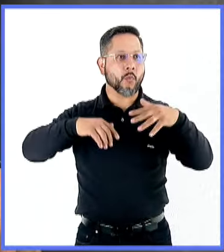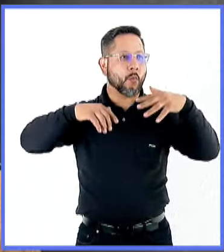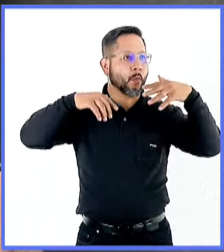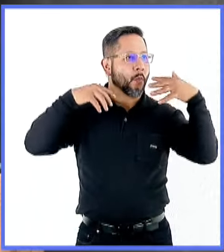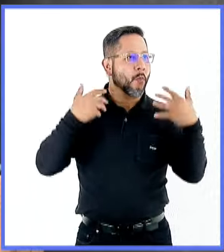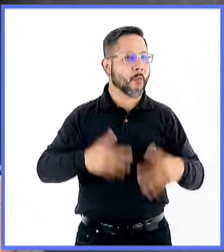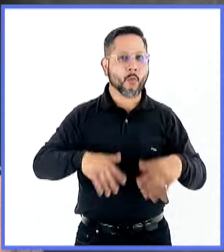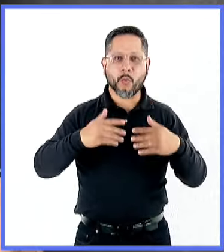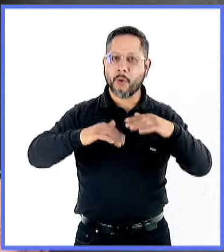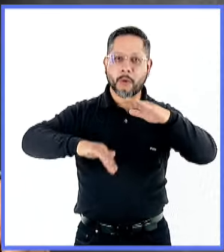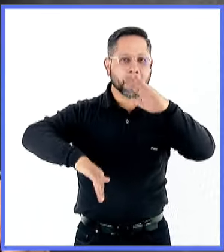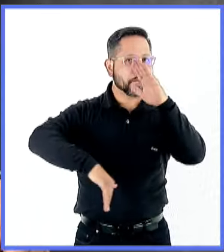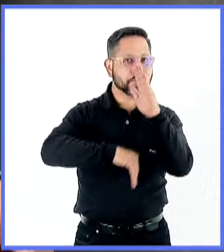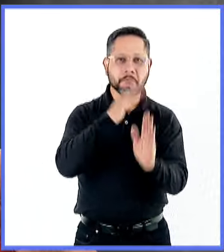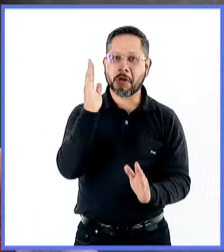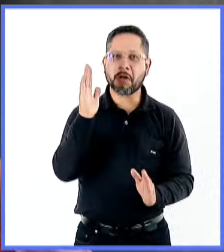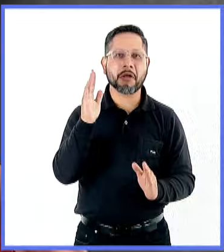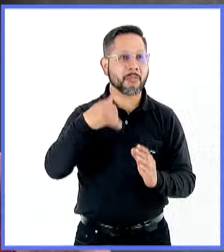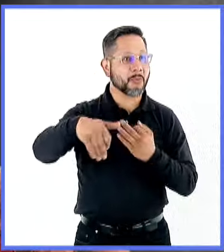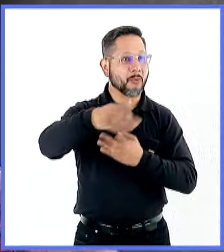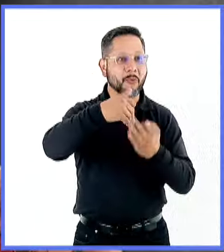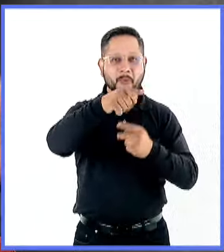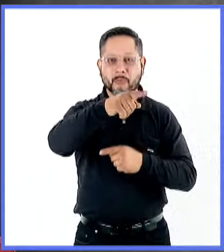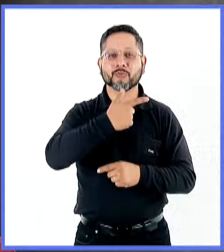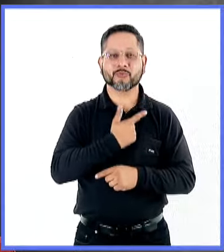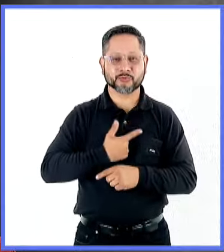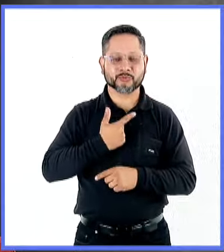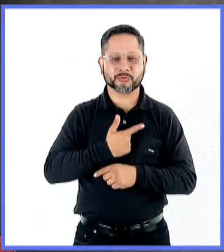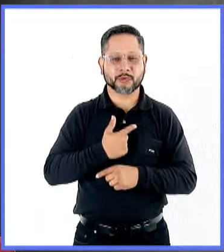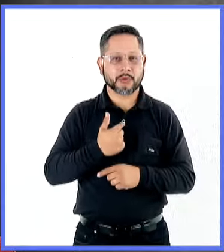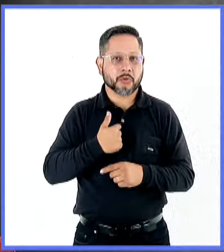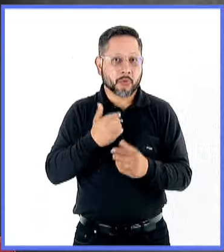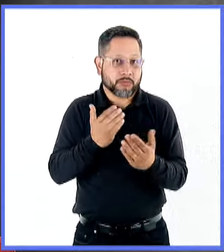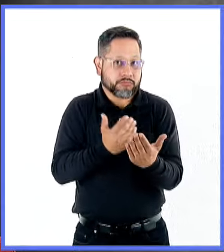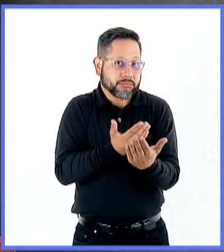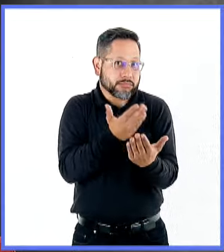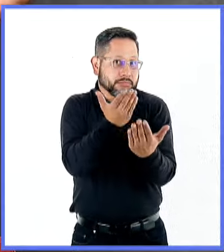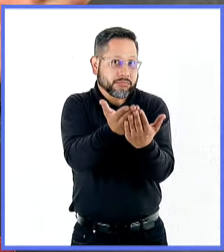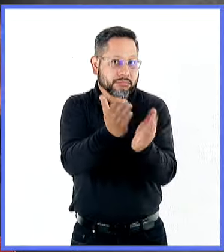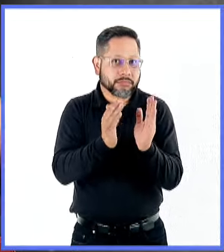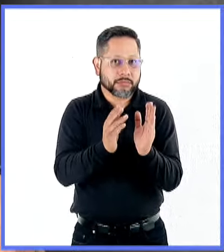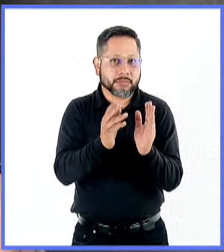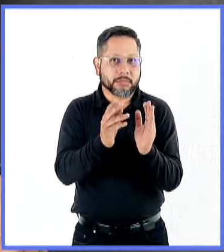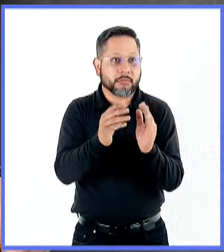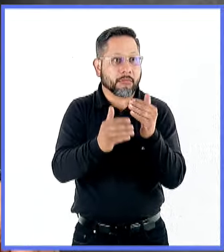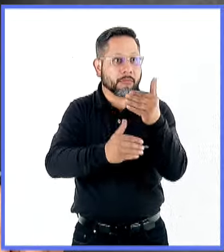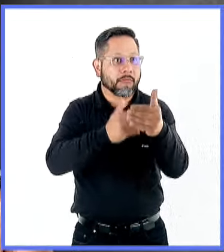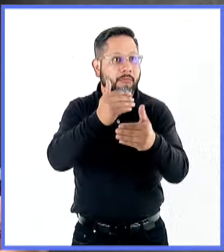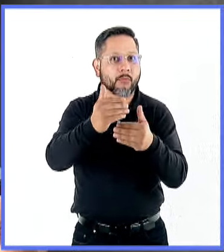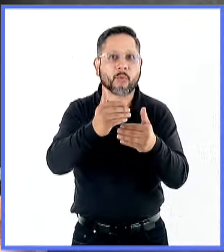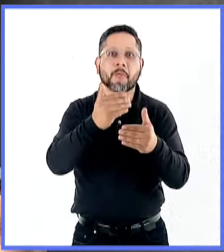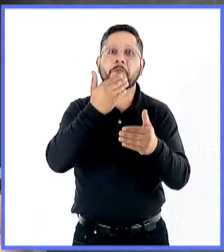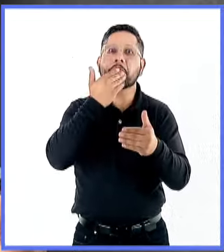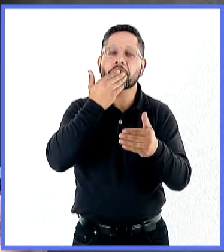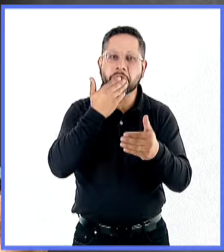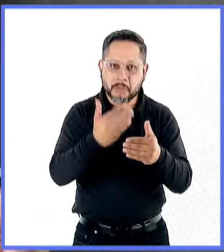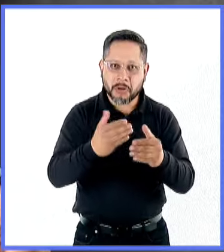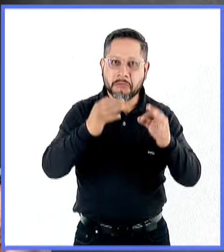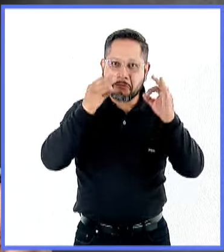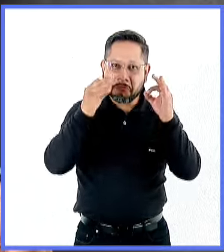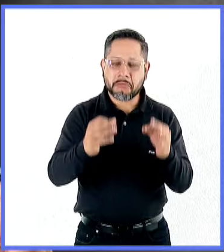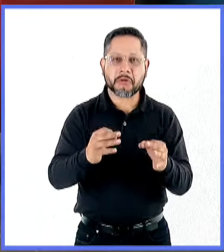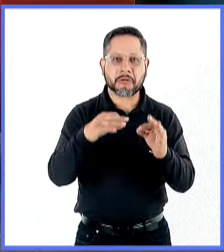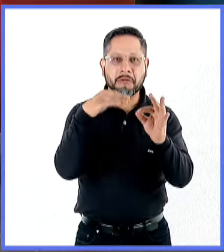honestamente no me esperaba. Ahí me sorprendió, yo lo propuse, pero ahí me sorprendió lo bien que funcionó. Esto yo lo